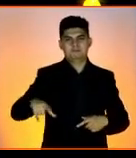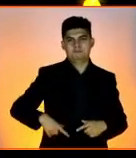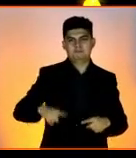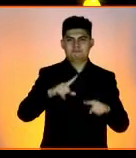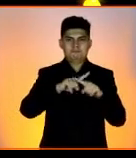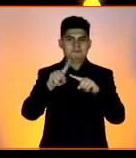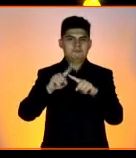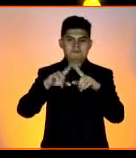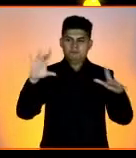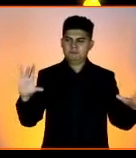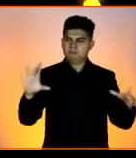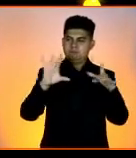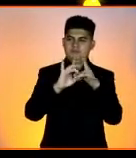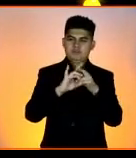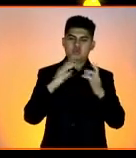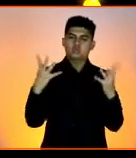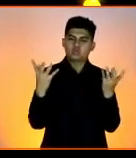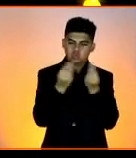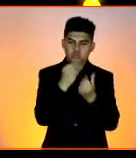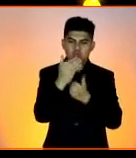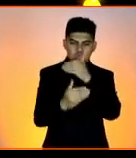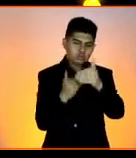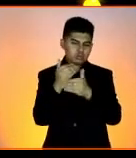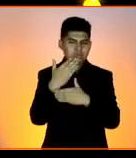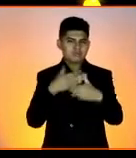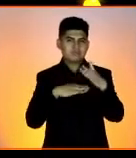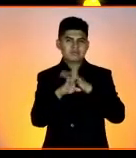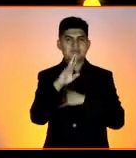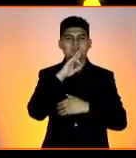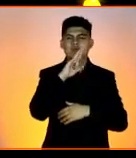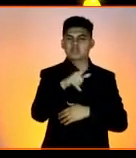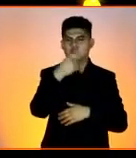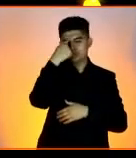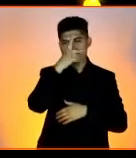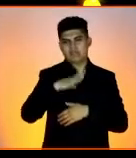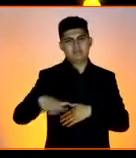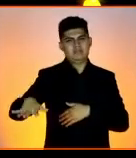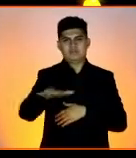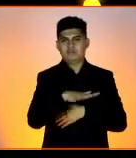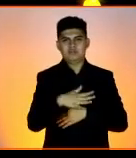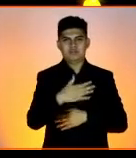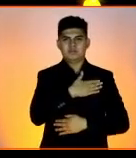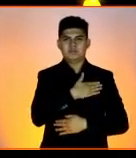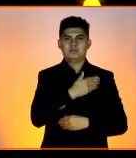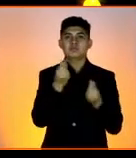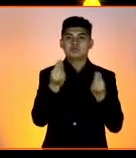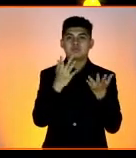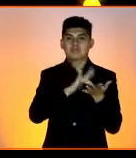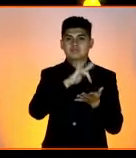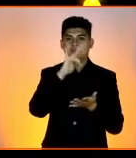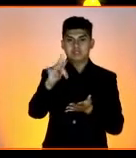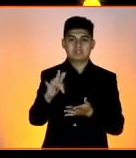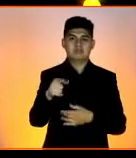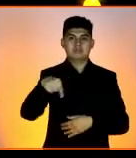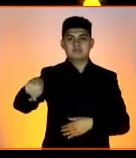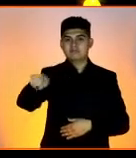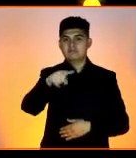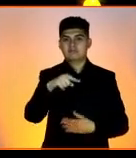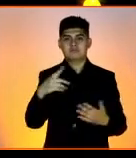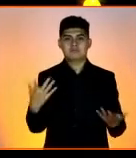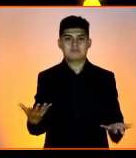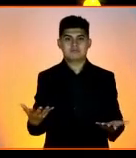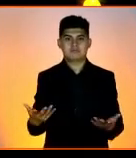academia, pues llegaremos a donde queremos llegar a una mejor sociedad para todos. Así que, pues muchísimas gracias, esperamos que